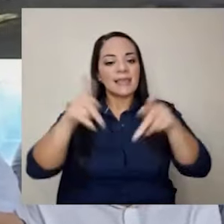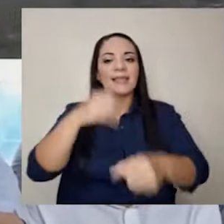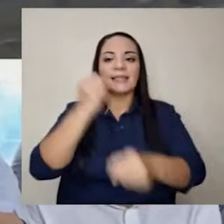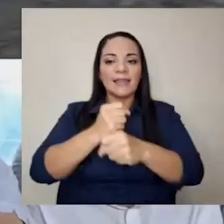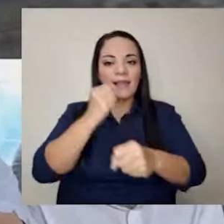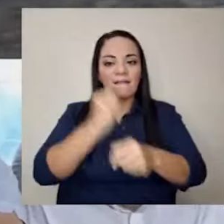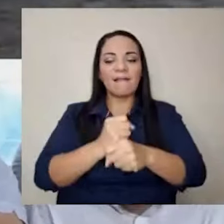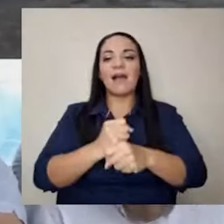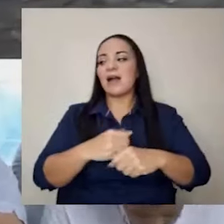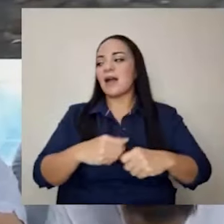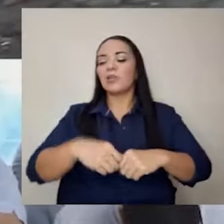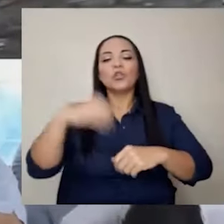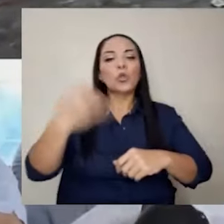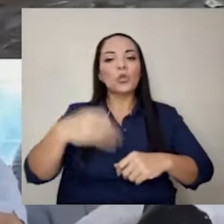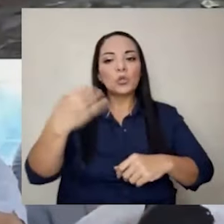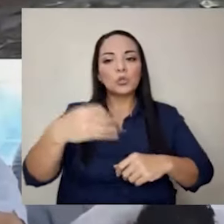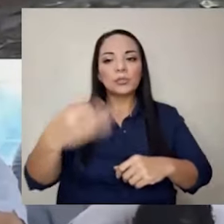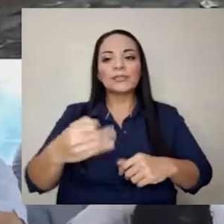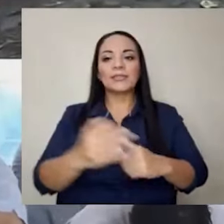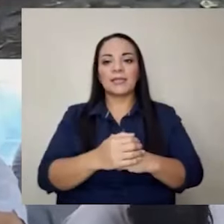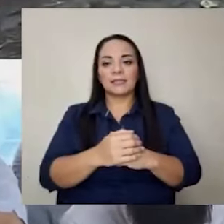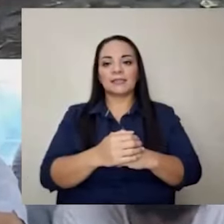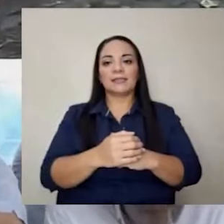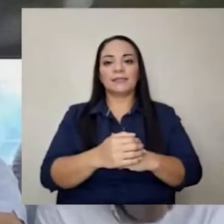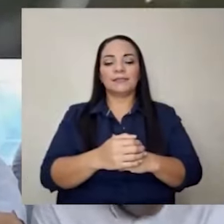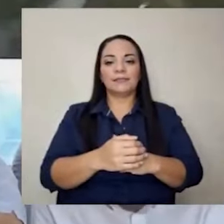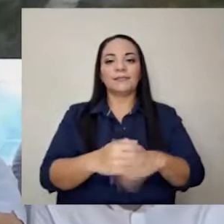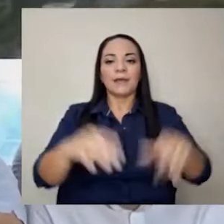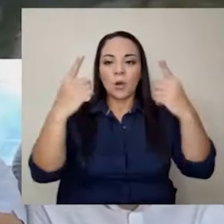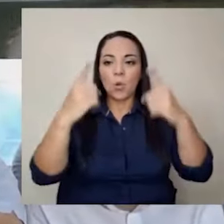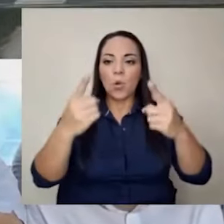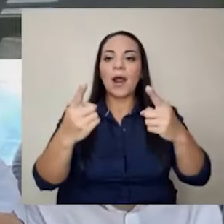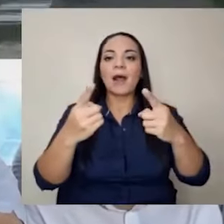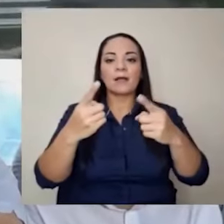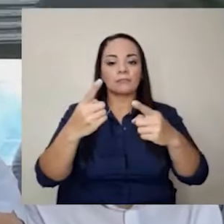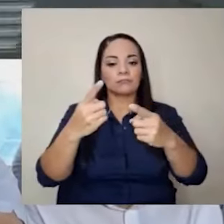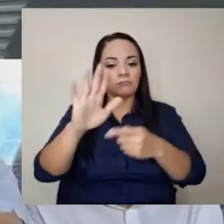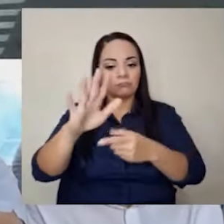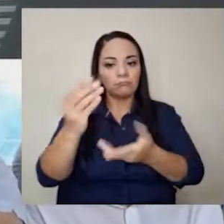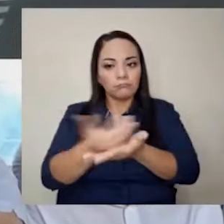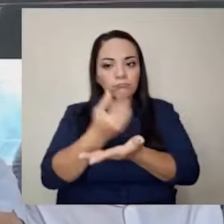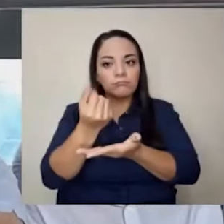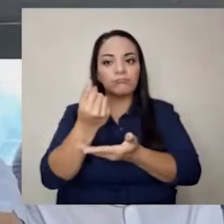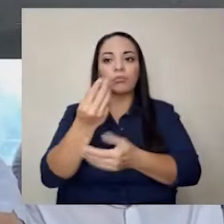cada día para llevar sustento a sus familias.